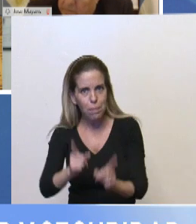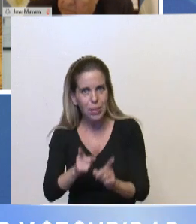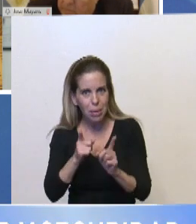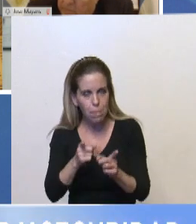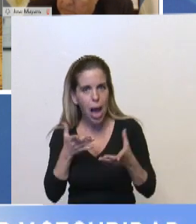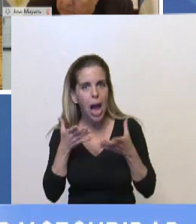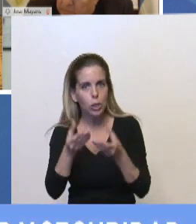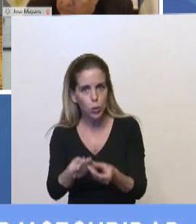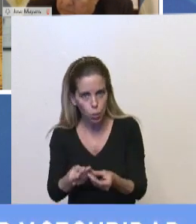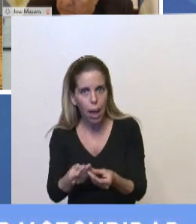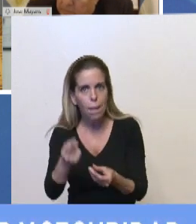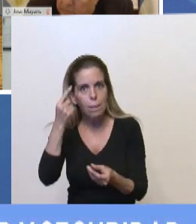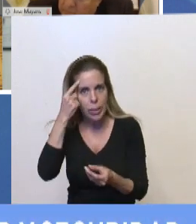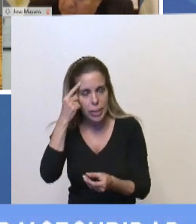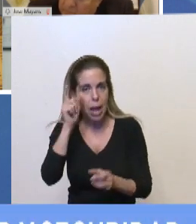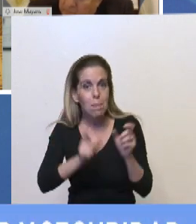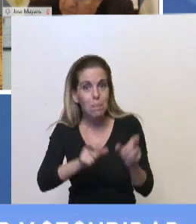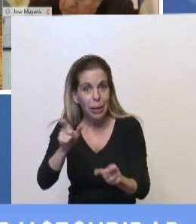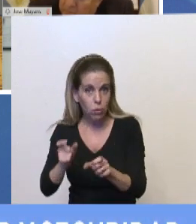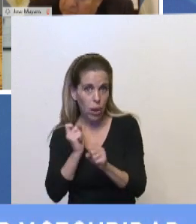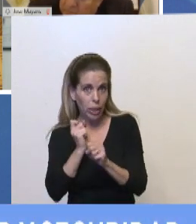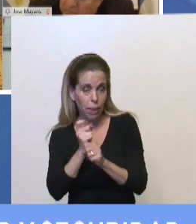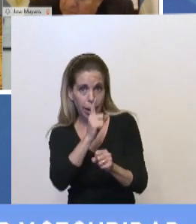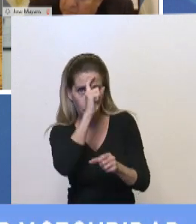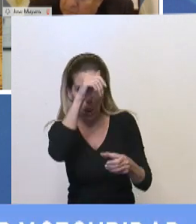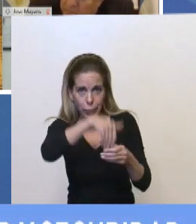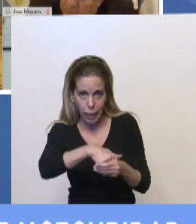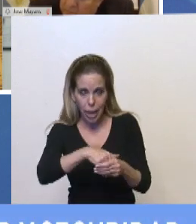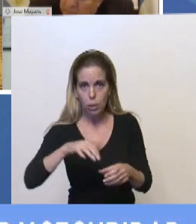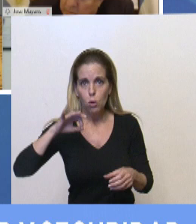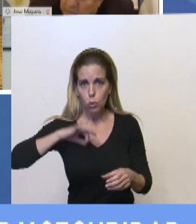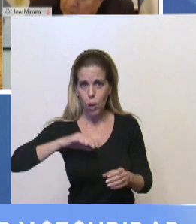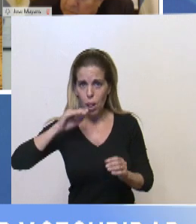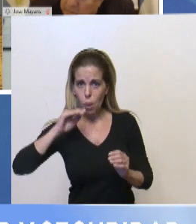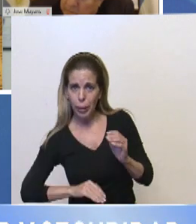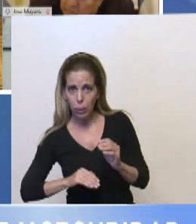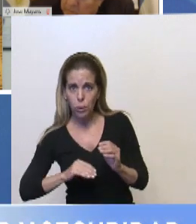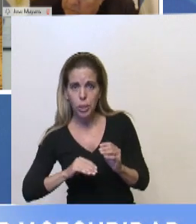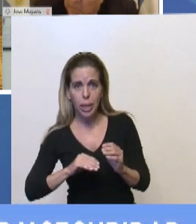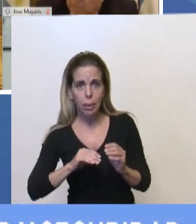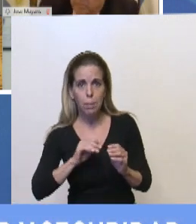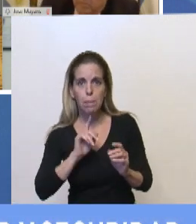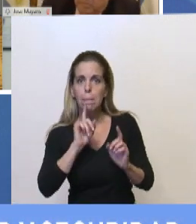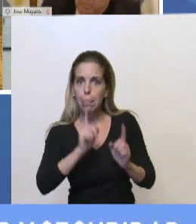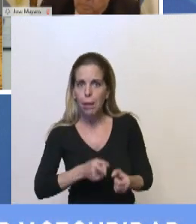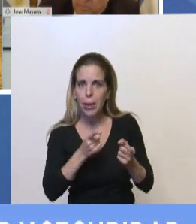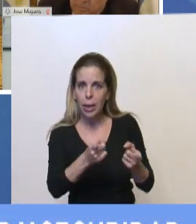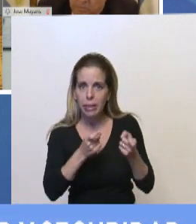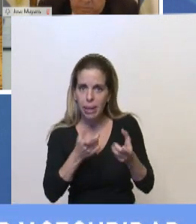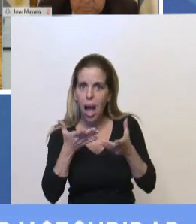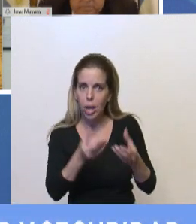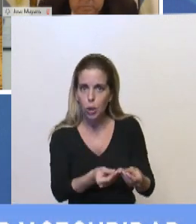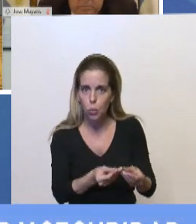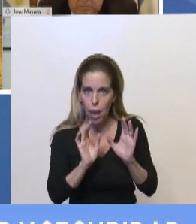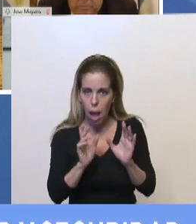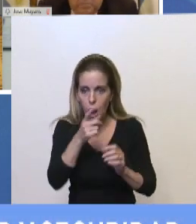menos ganan de ese sector. ¿Qué quiero decir con esto? Que nosotros damos como